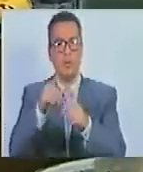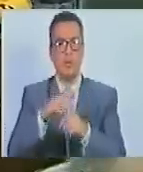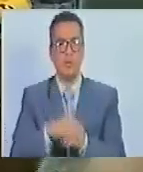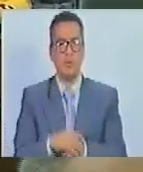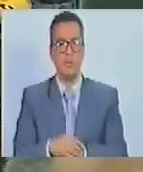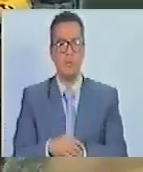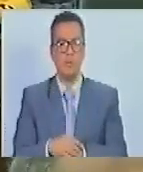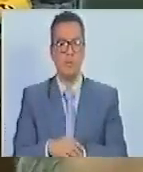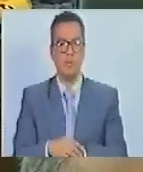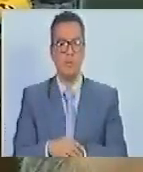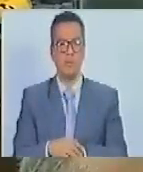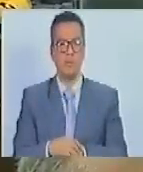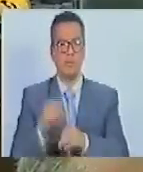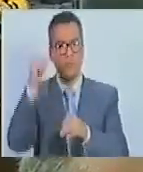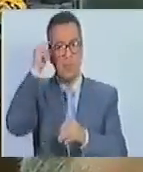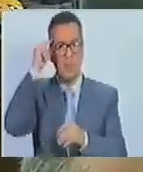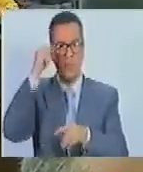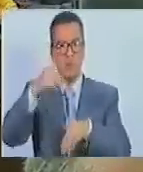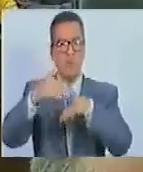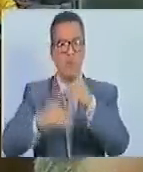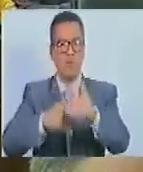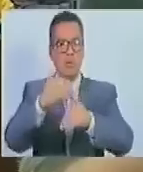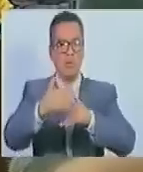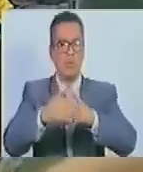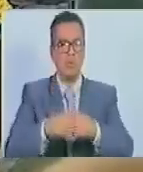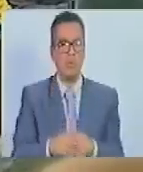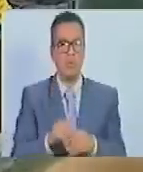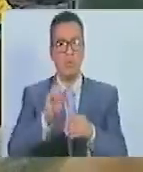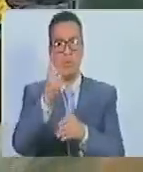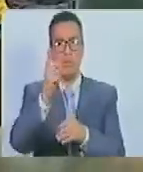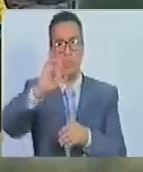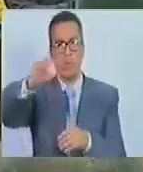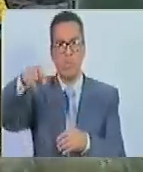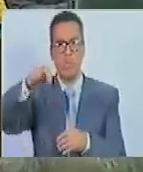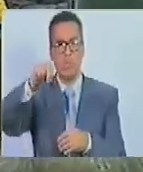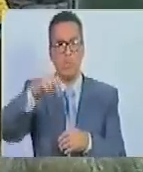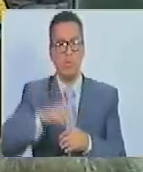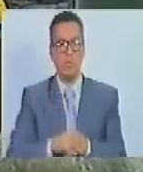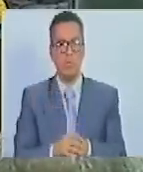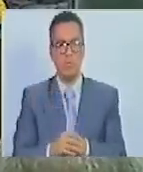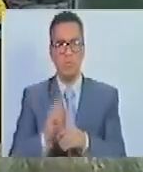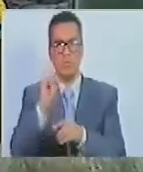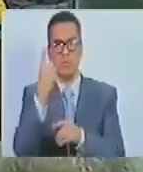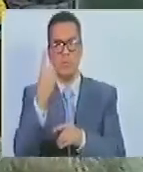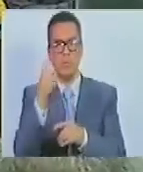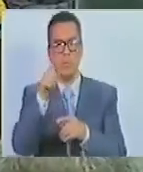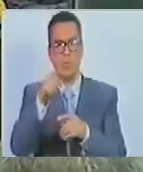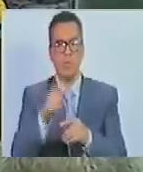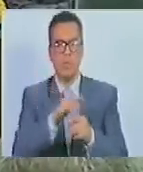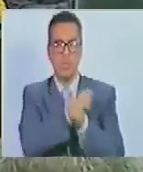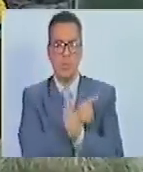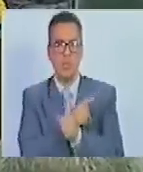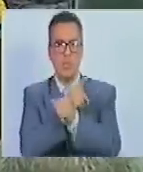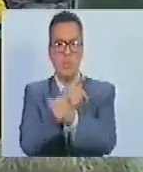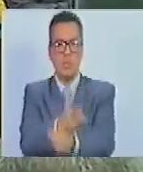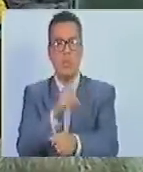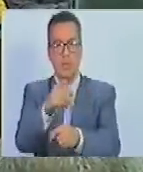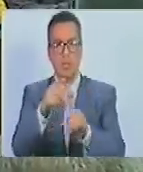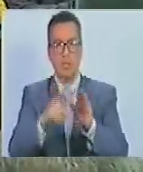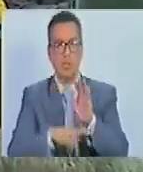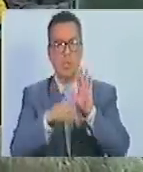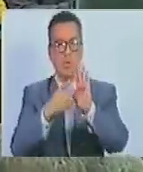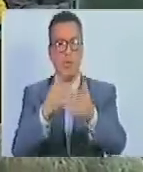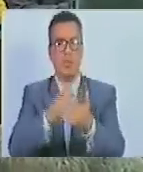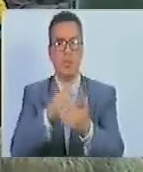en los días siguientes, el primero de julio, se da la primera graduación en este programa